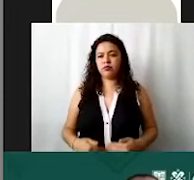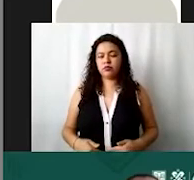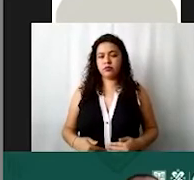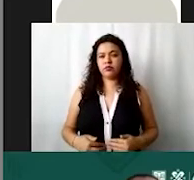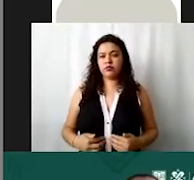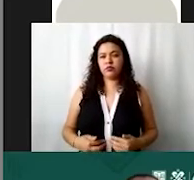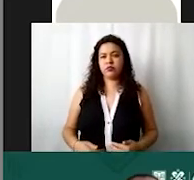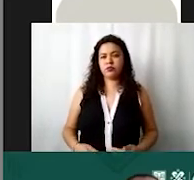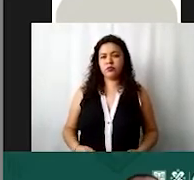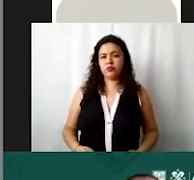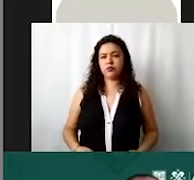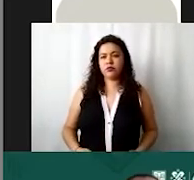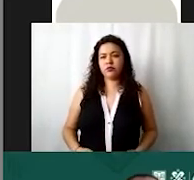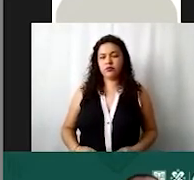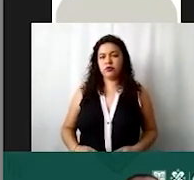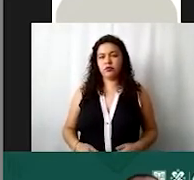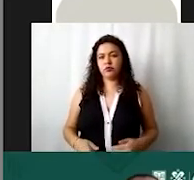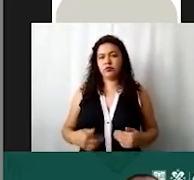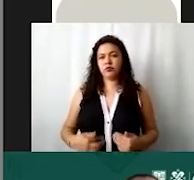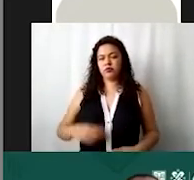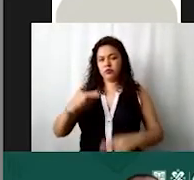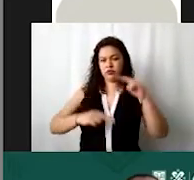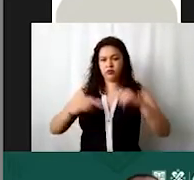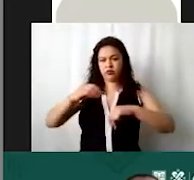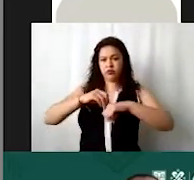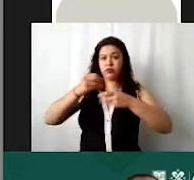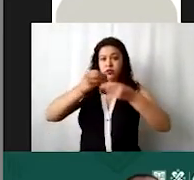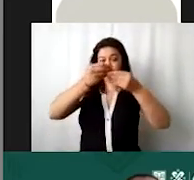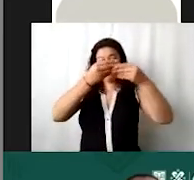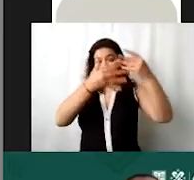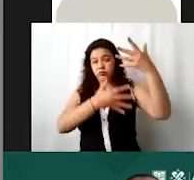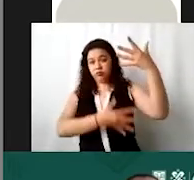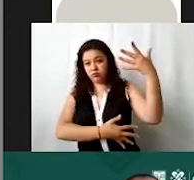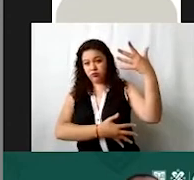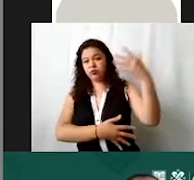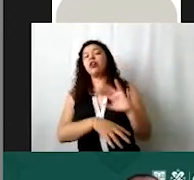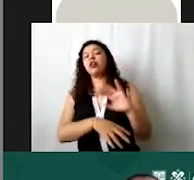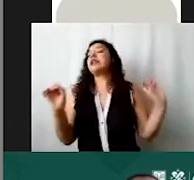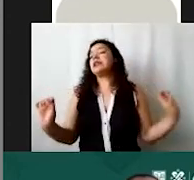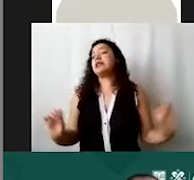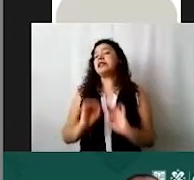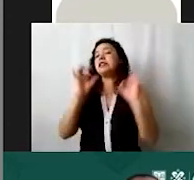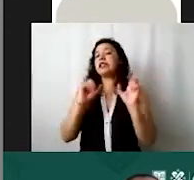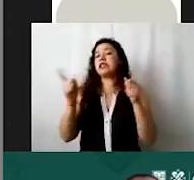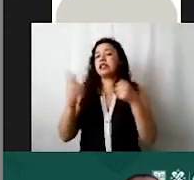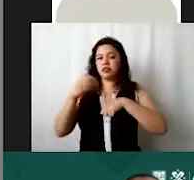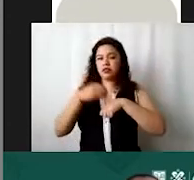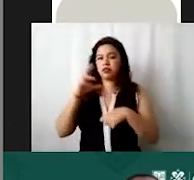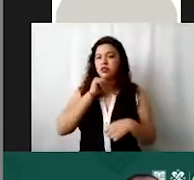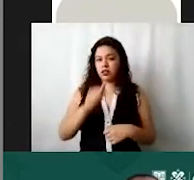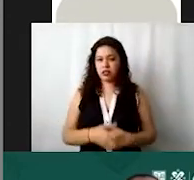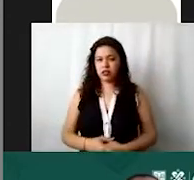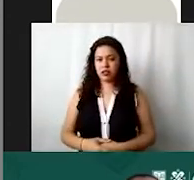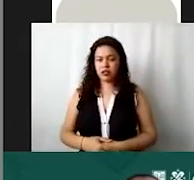te va a pedir aquí el puesto hay un catálogo bastante extenso en caso de que el puesto no estuviera aquí ustedes